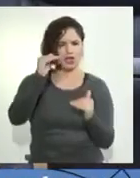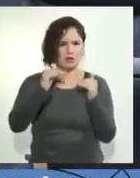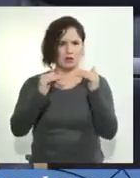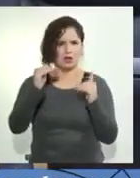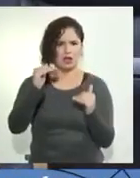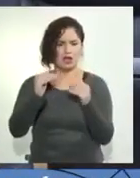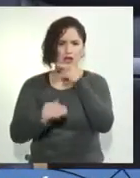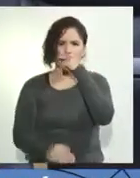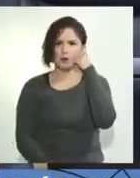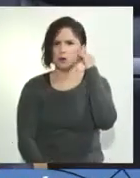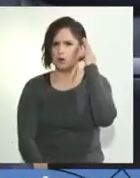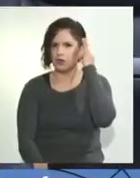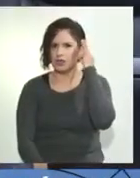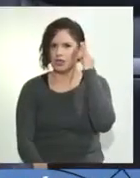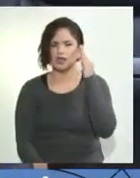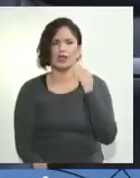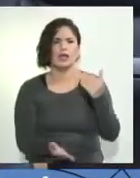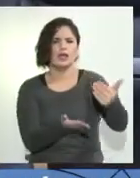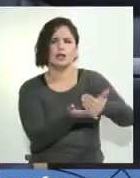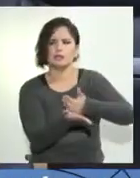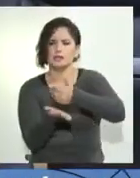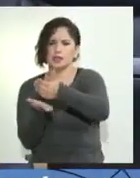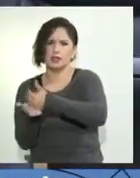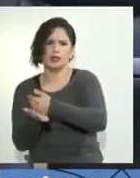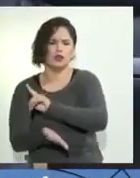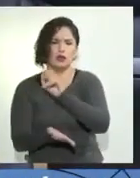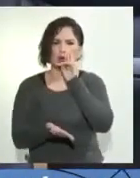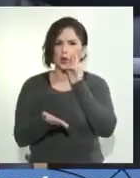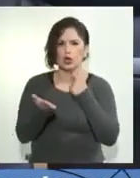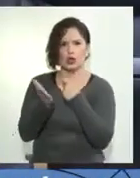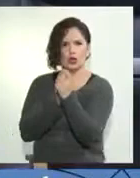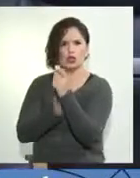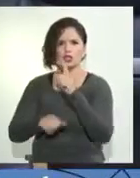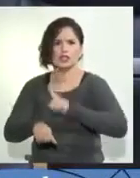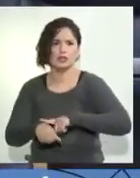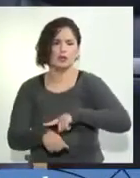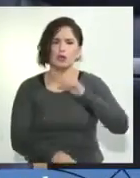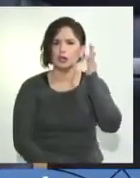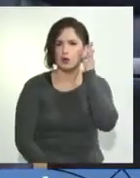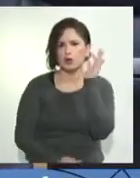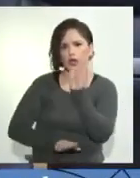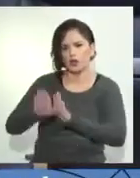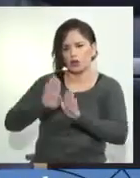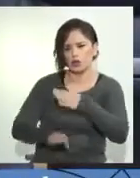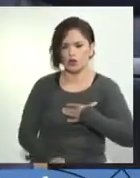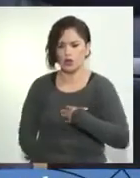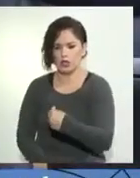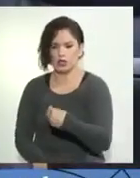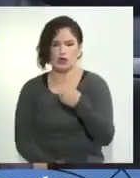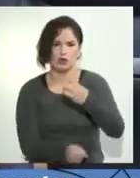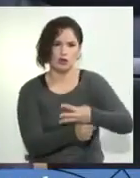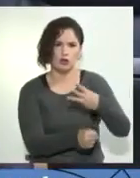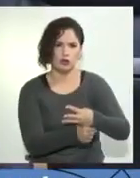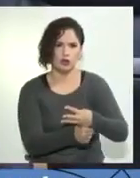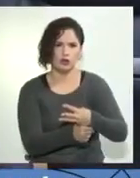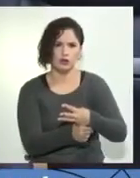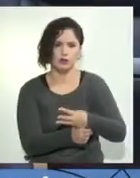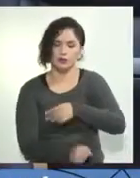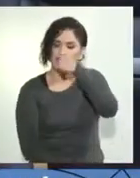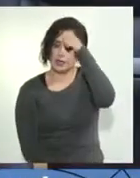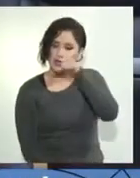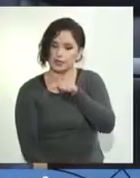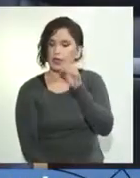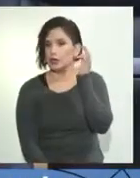de derecha salarial. No reconoce el tiempo que la mujer dedica al cuidado de sus hijos y a los adultos mayores y la castiga